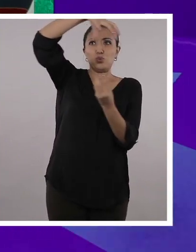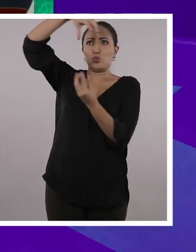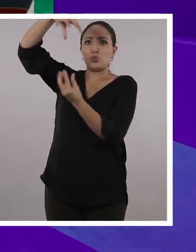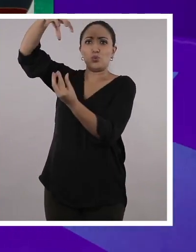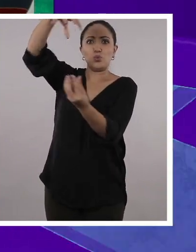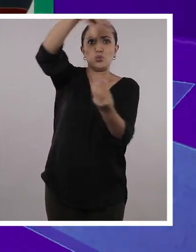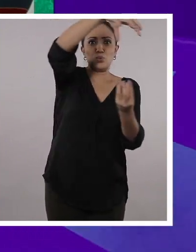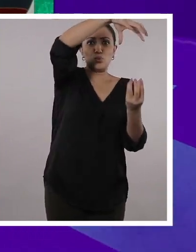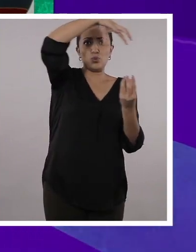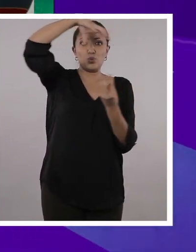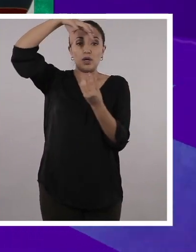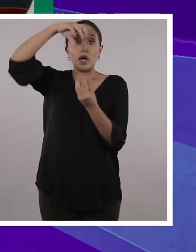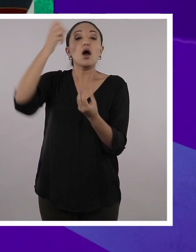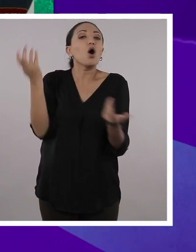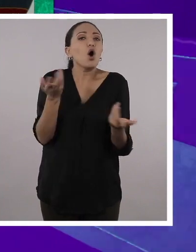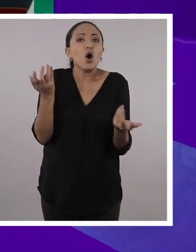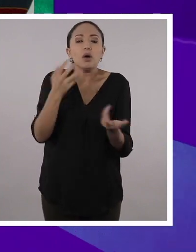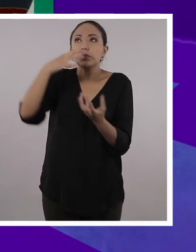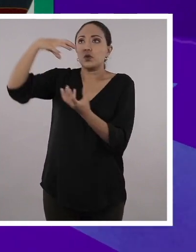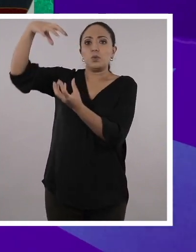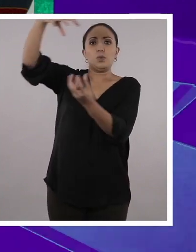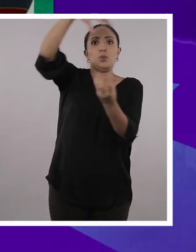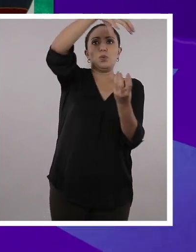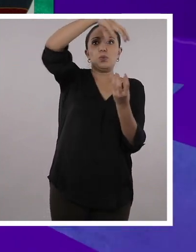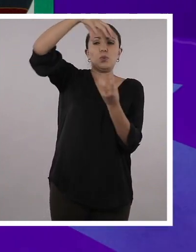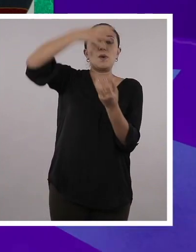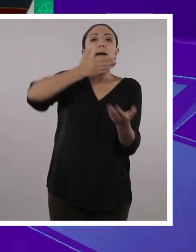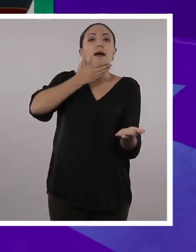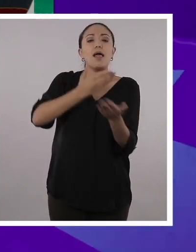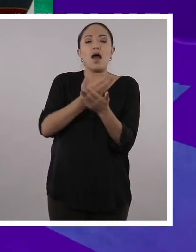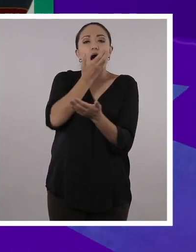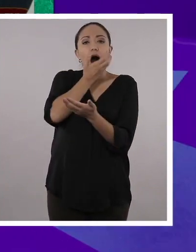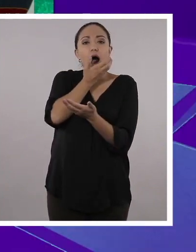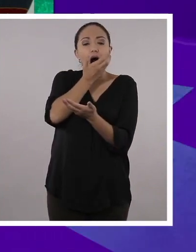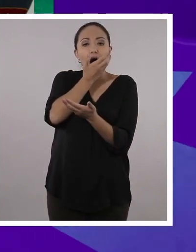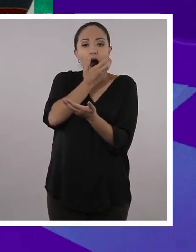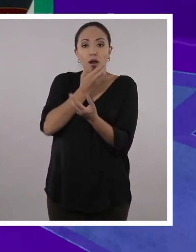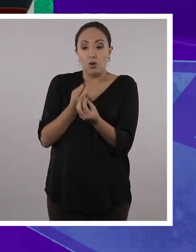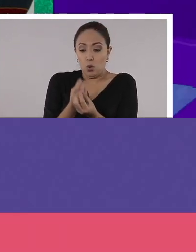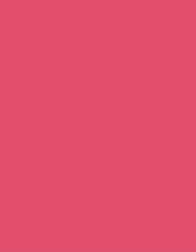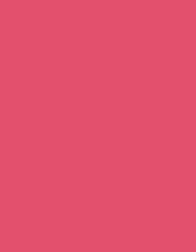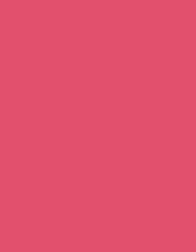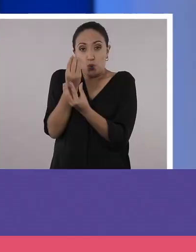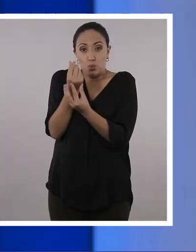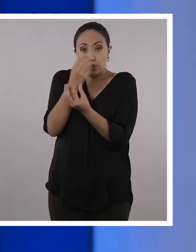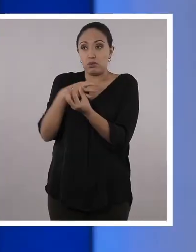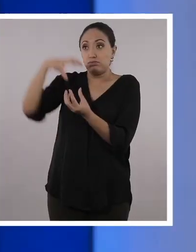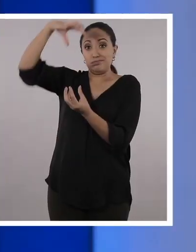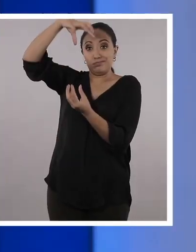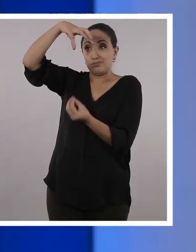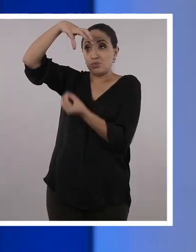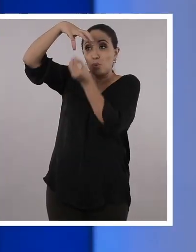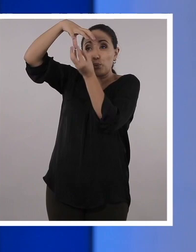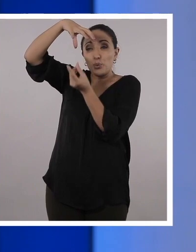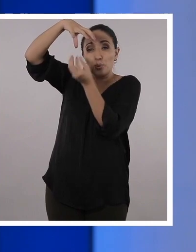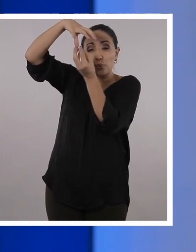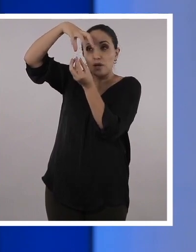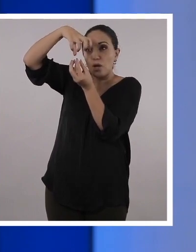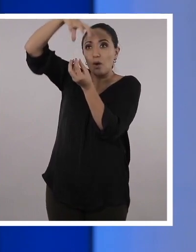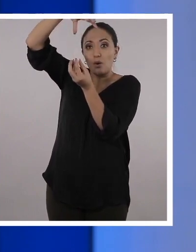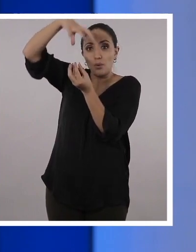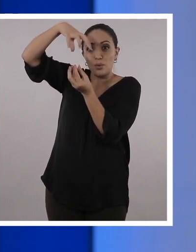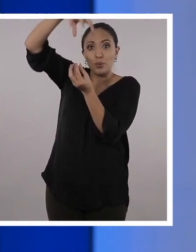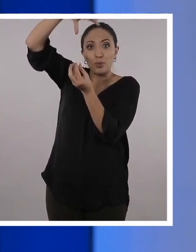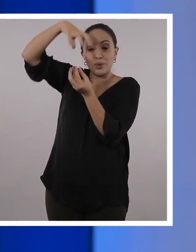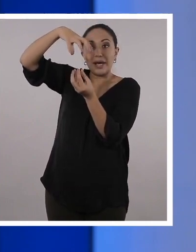Muy bien. Estos se mantienen en el aire gracias a la convección. Tienen una llama en la parte de abajo. ¿Ustedes han visto del globo?